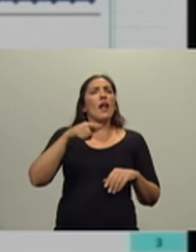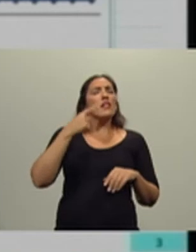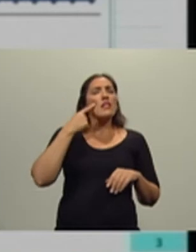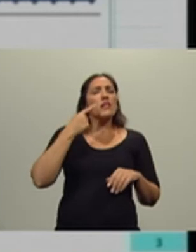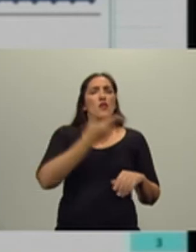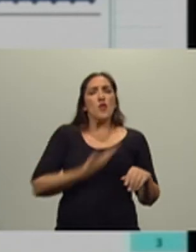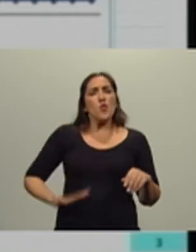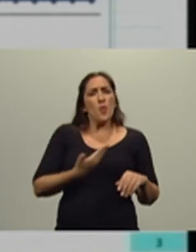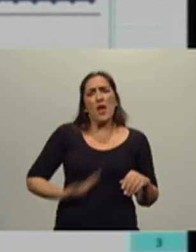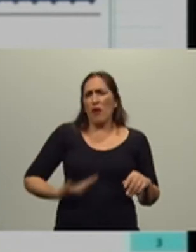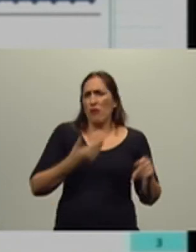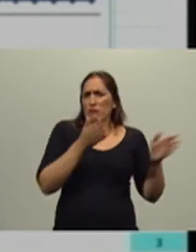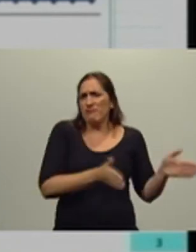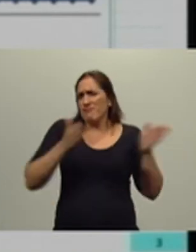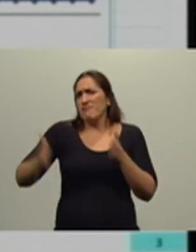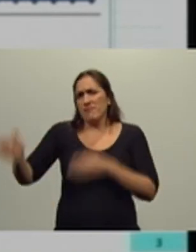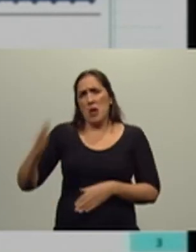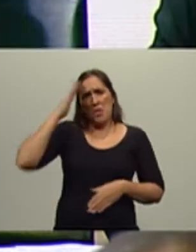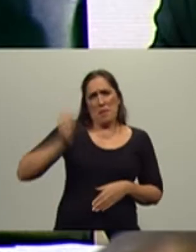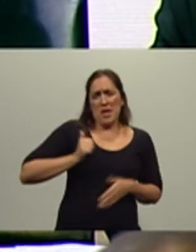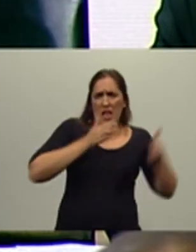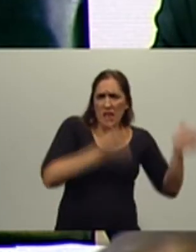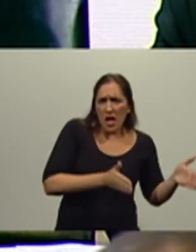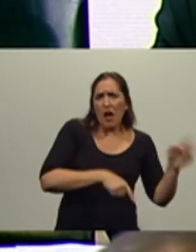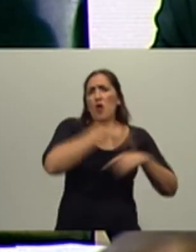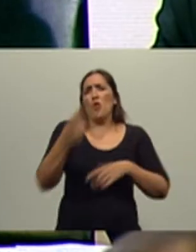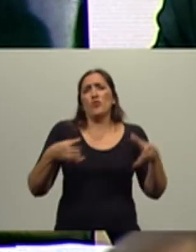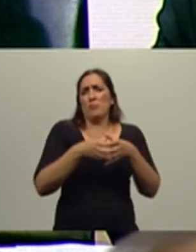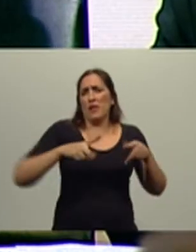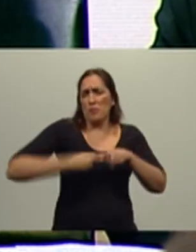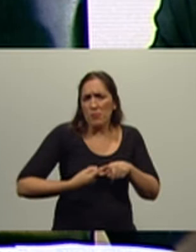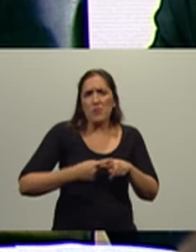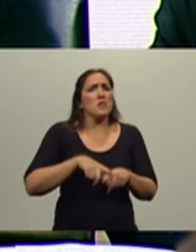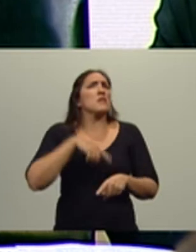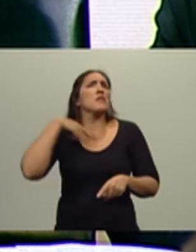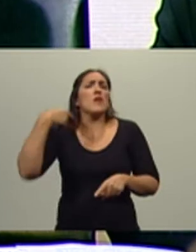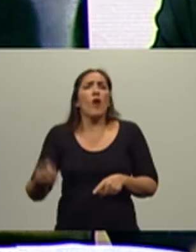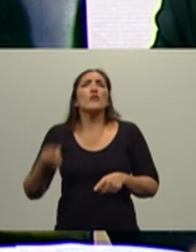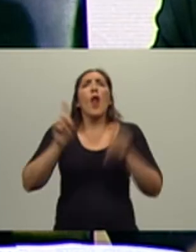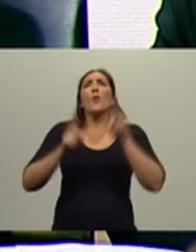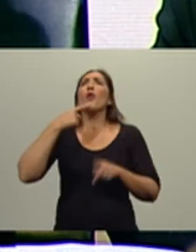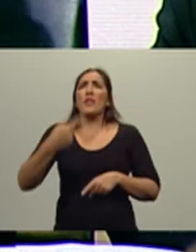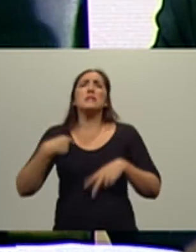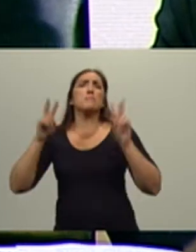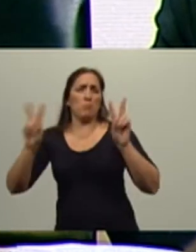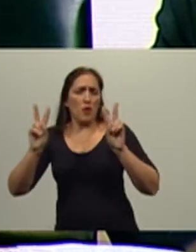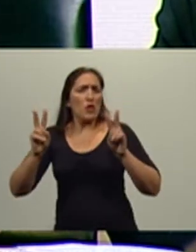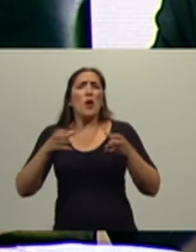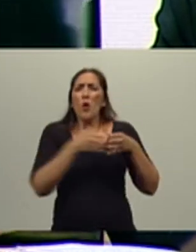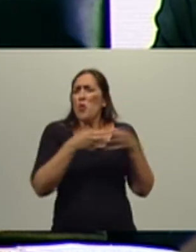en plenos gobiernos de todo tipo, dictadura, de otro partido político, de los que decían que eran peronistas, en fin, de